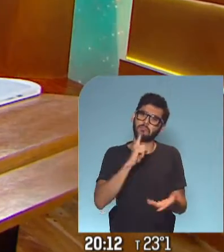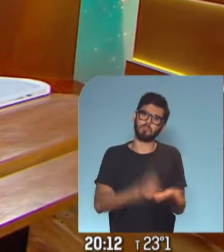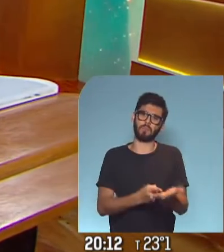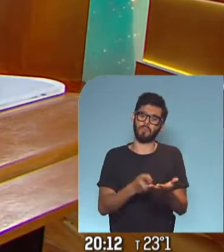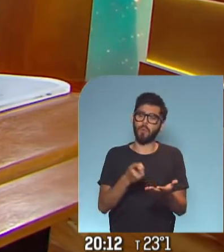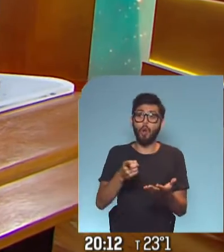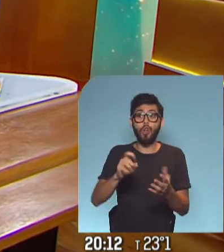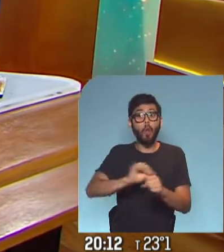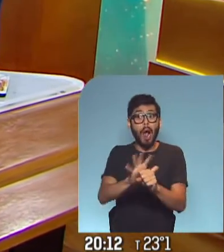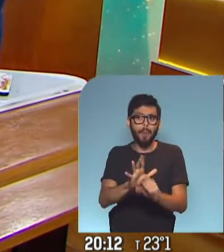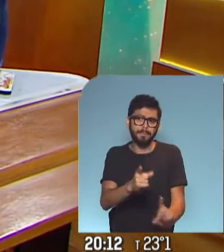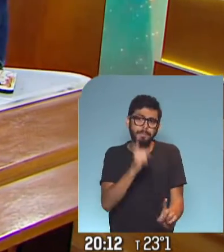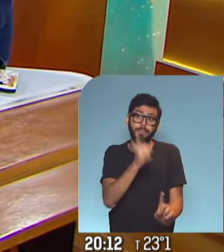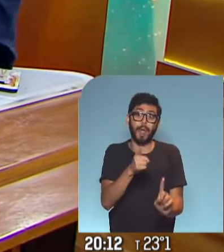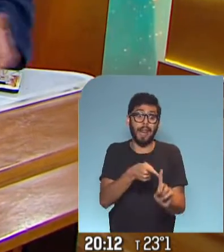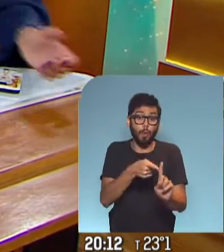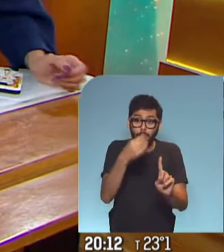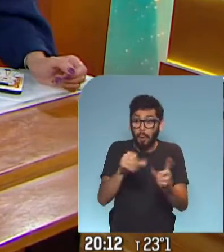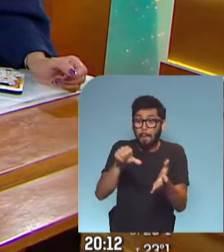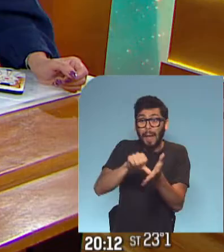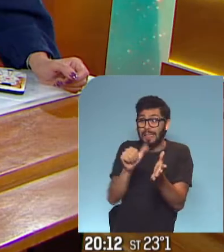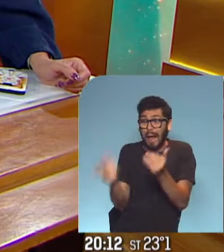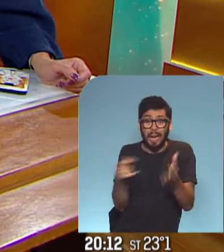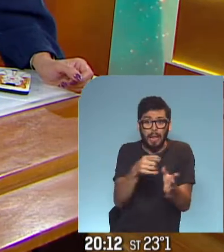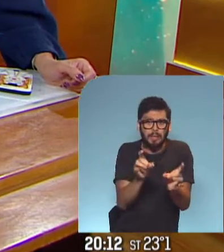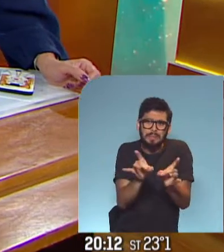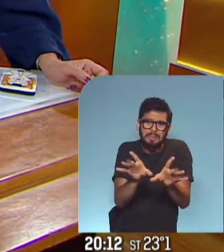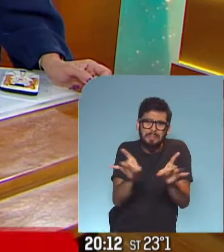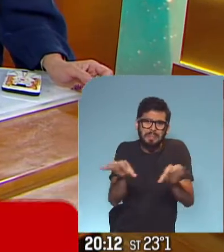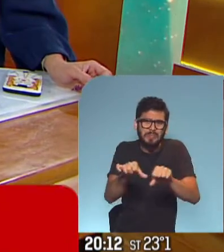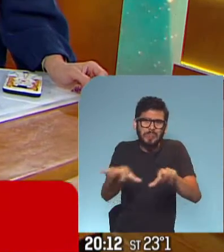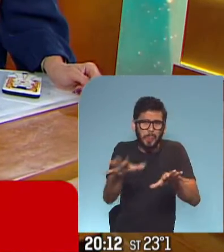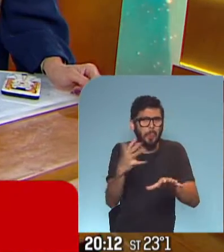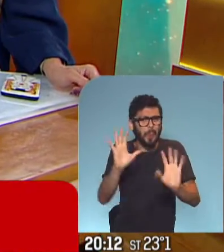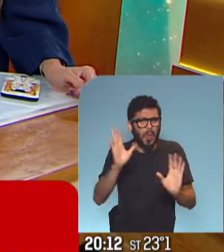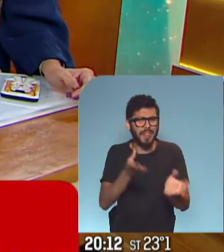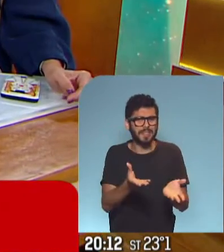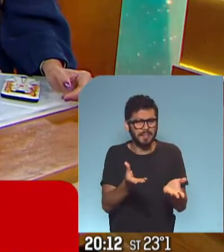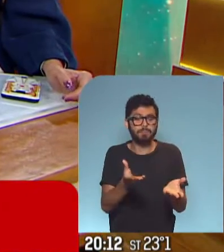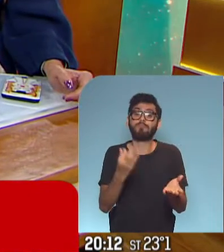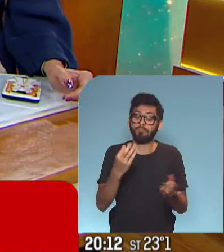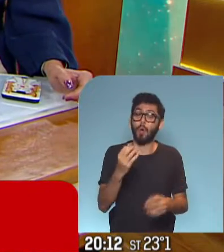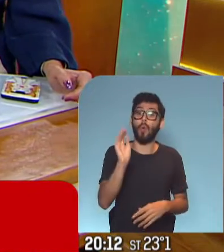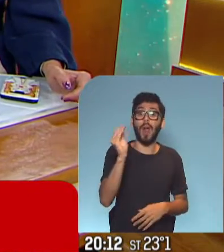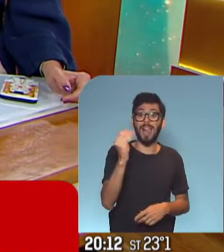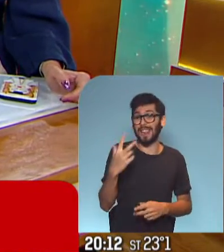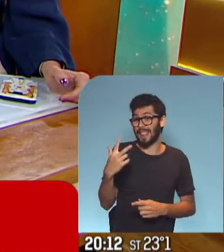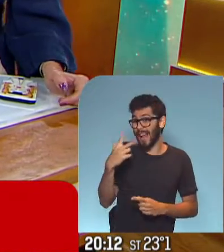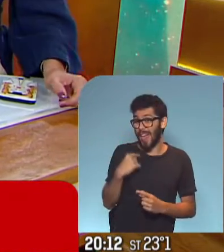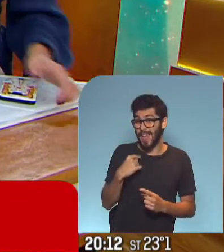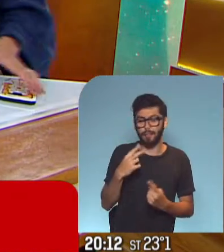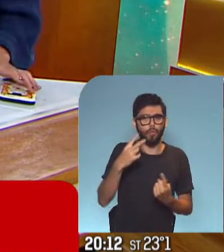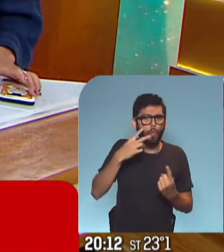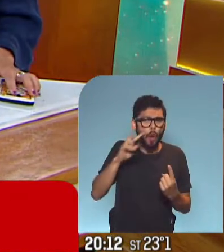porque se vuelve un riesgo principalmente para los países vecinos. Así es, felicitas. Tercer día consecutivo en Brasil con más de 2